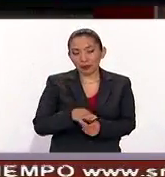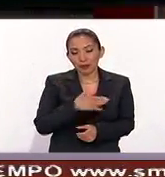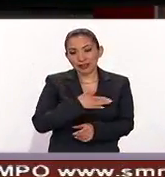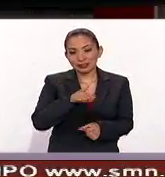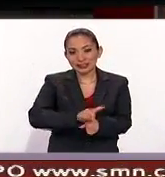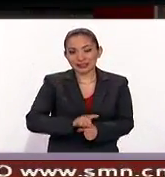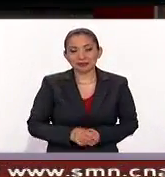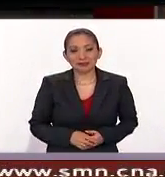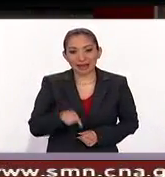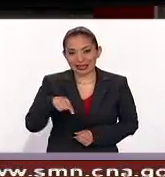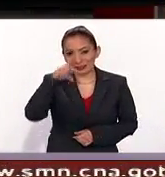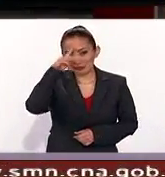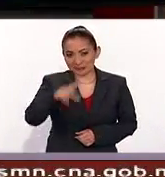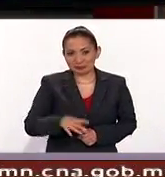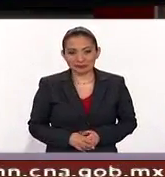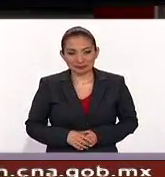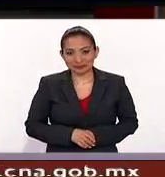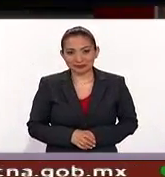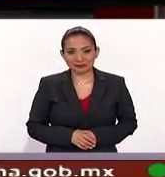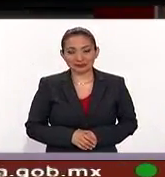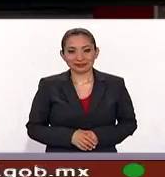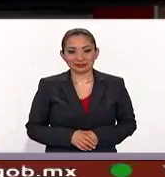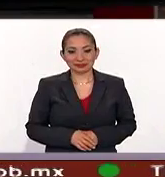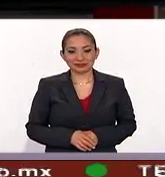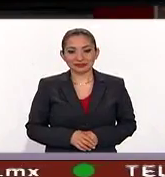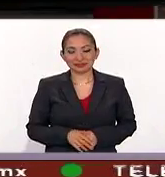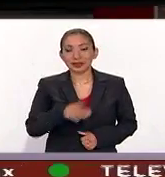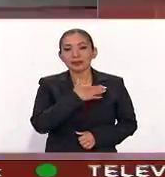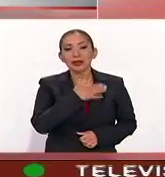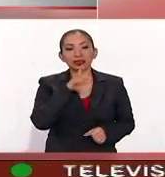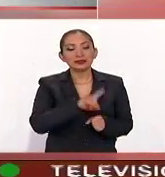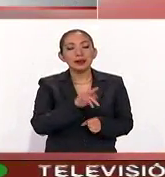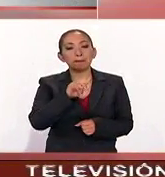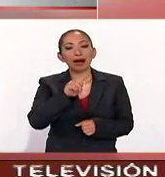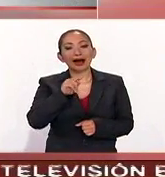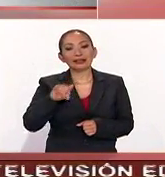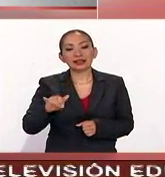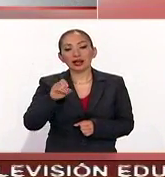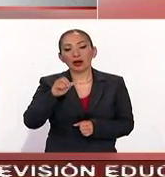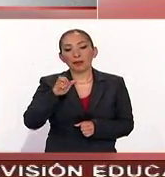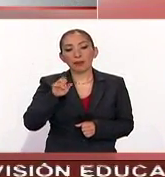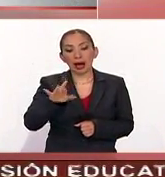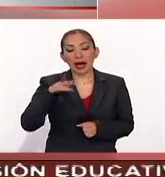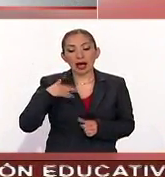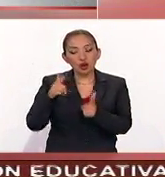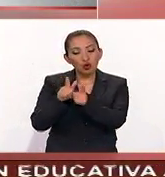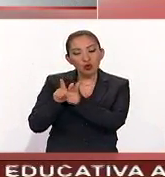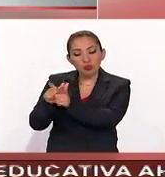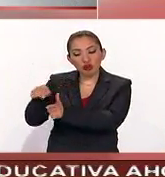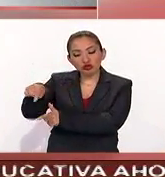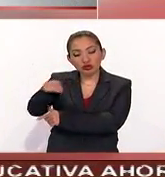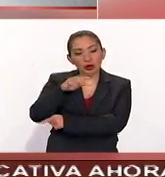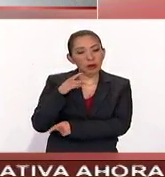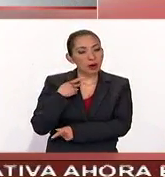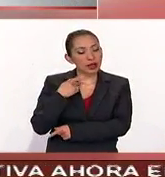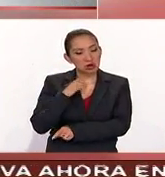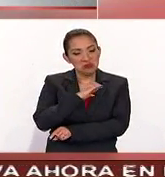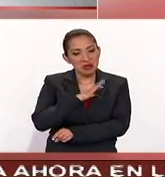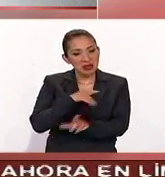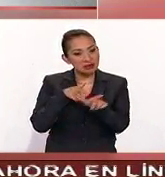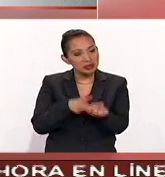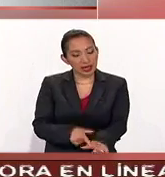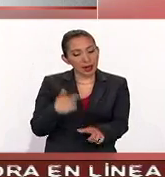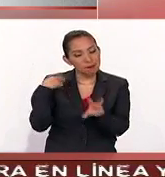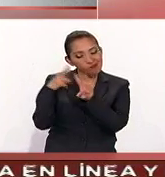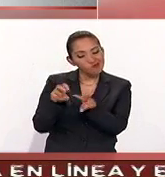Muy buenos días aquí desde México. Buenos días, Pati y Omar. Los partidos políticos españoles continúan